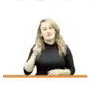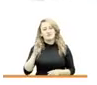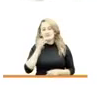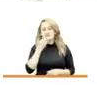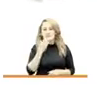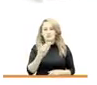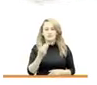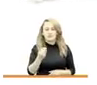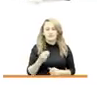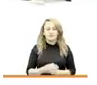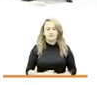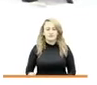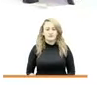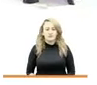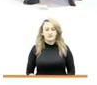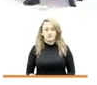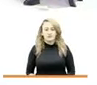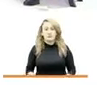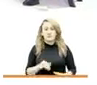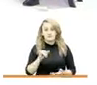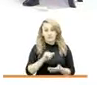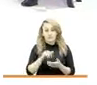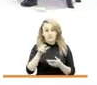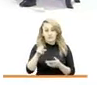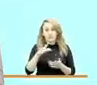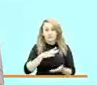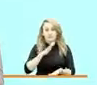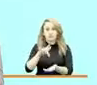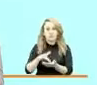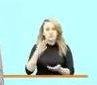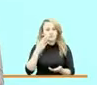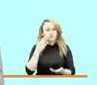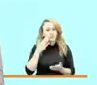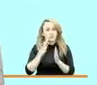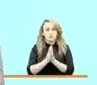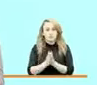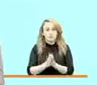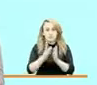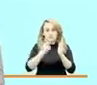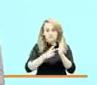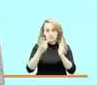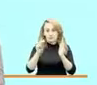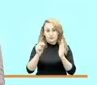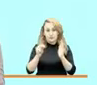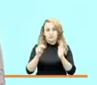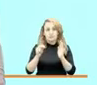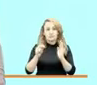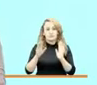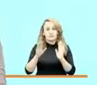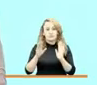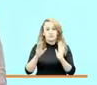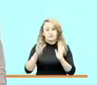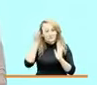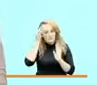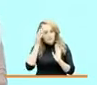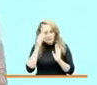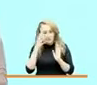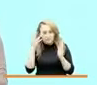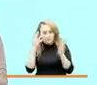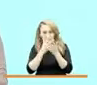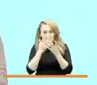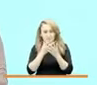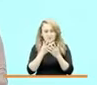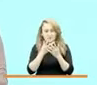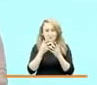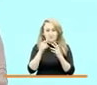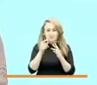Roberto allí tuvimos la oportunidad de estar en diciembre fue el año 2020 Roberto de pronto hay una confusión en la fecha fue en el